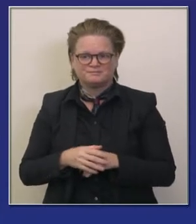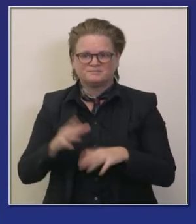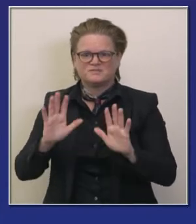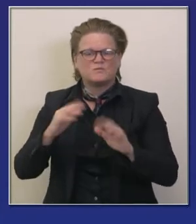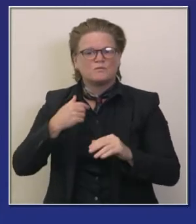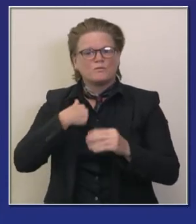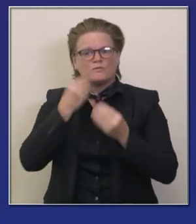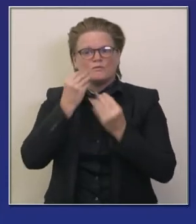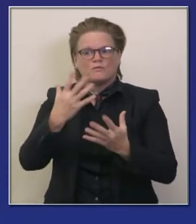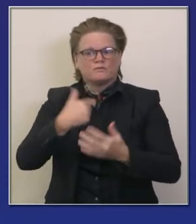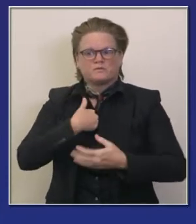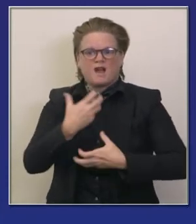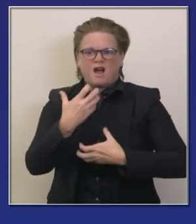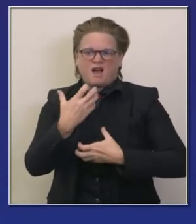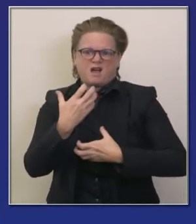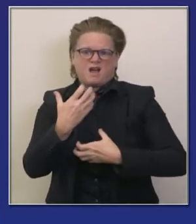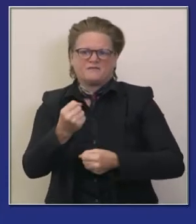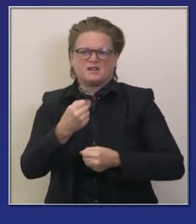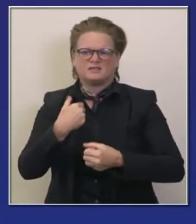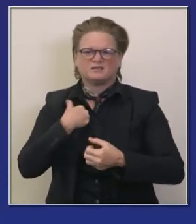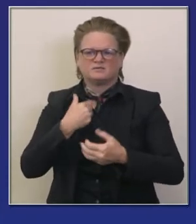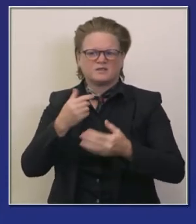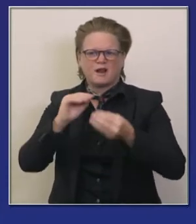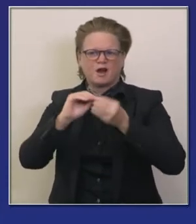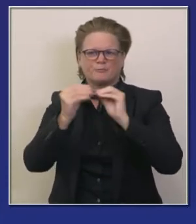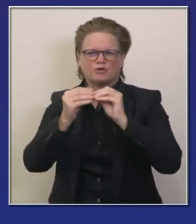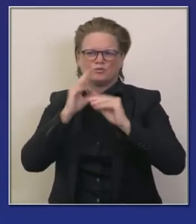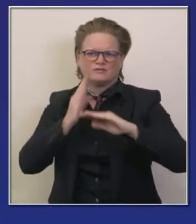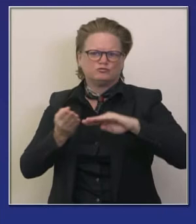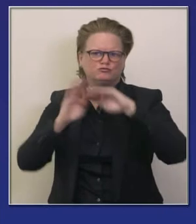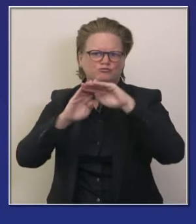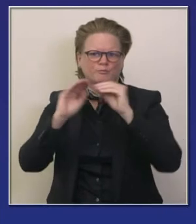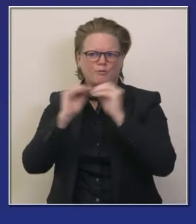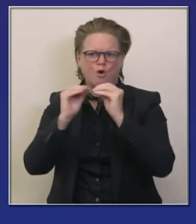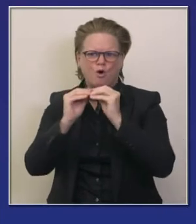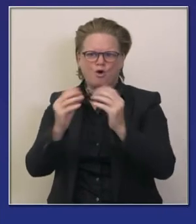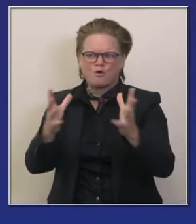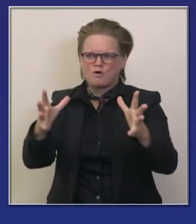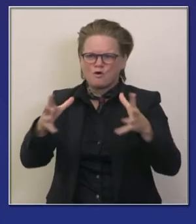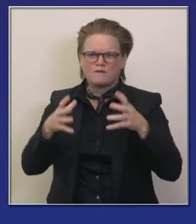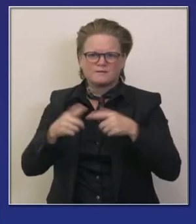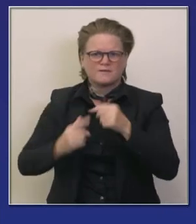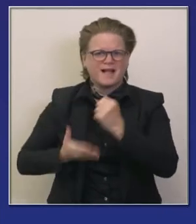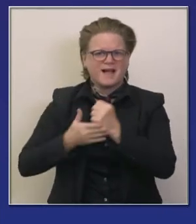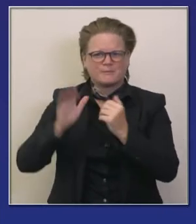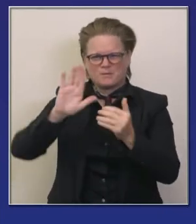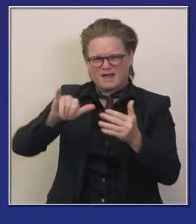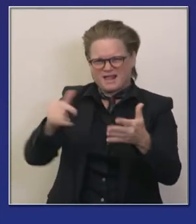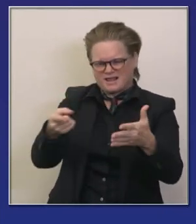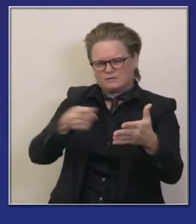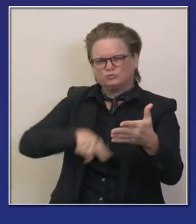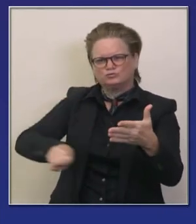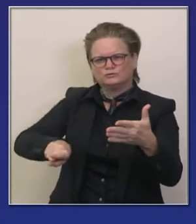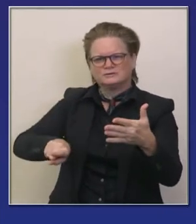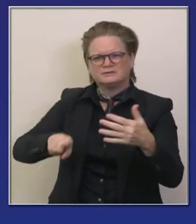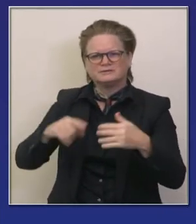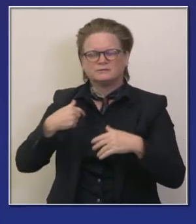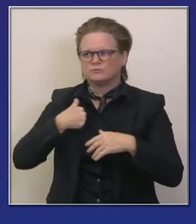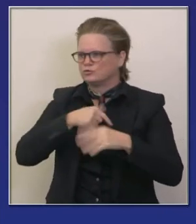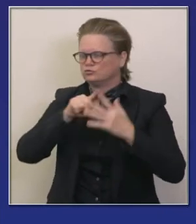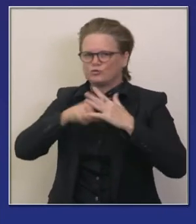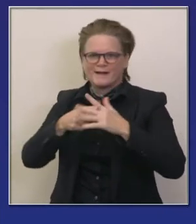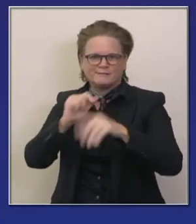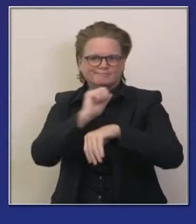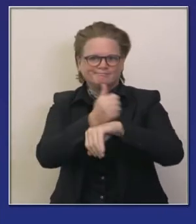lugares estamos confiados en que llegarán en la próxima semana para apoyar al personal en estas instalaciones de atención crítica